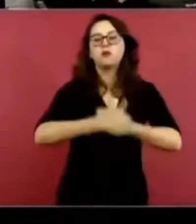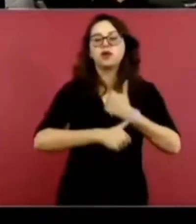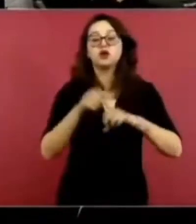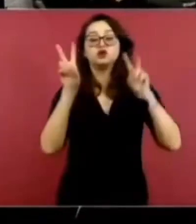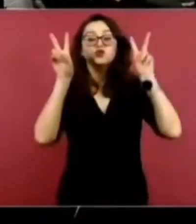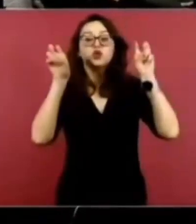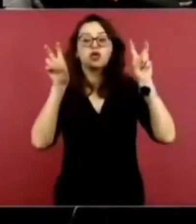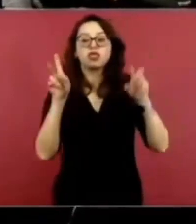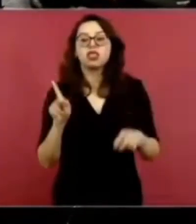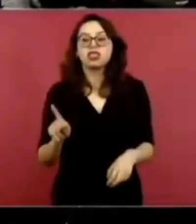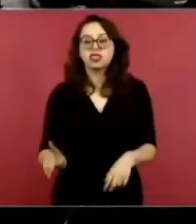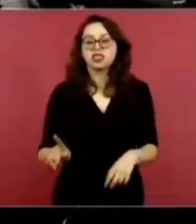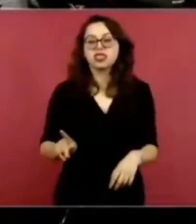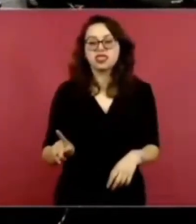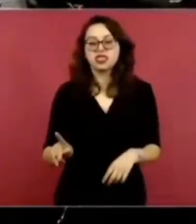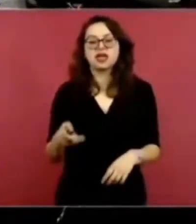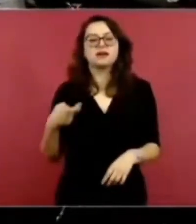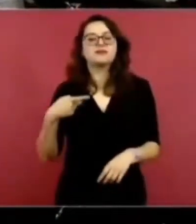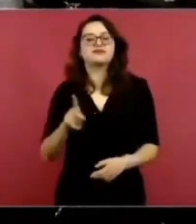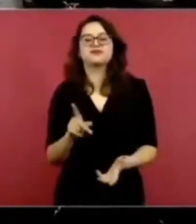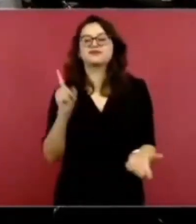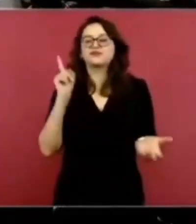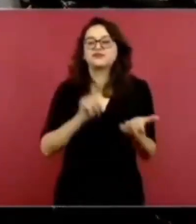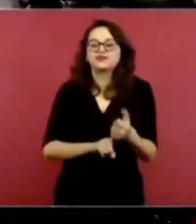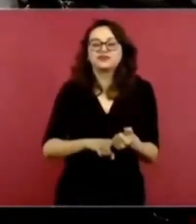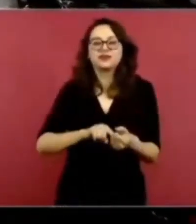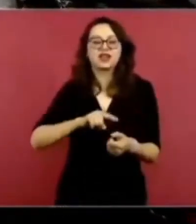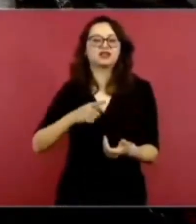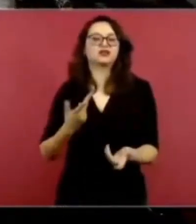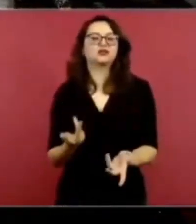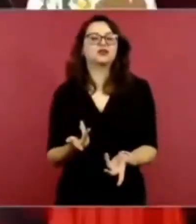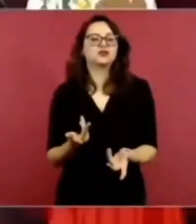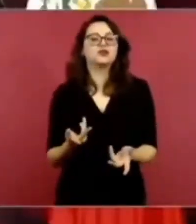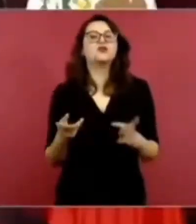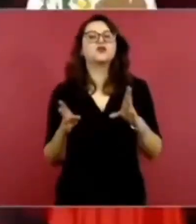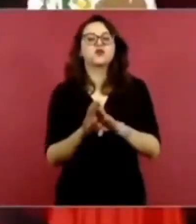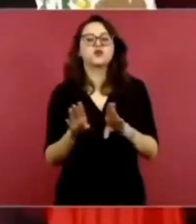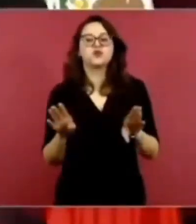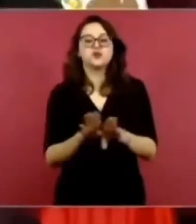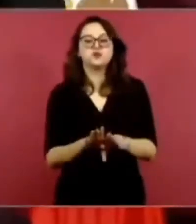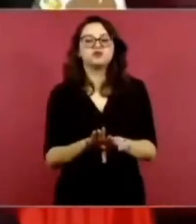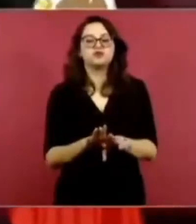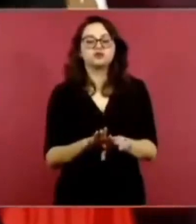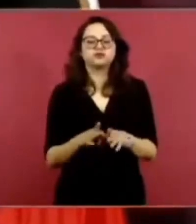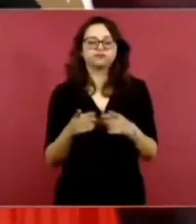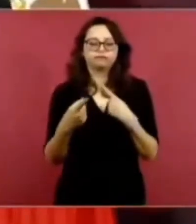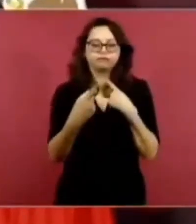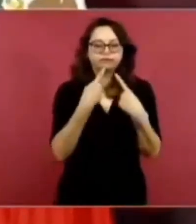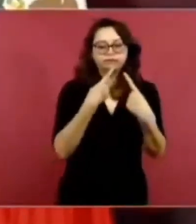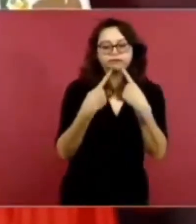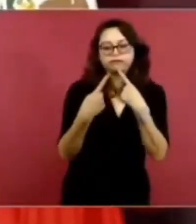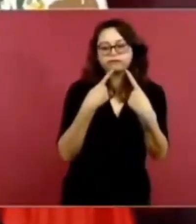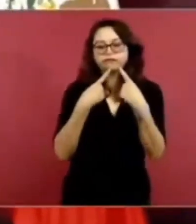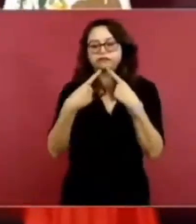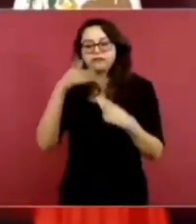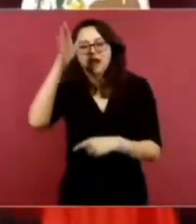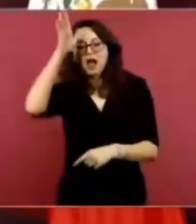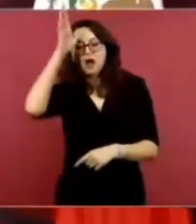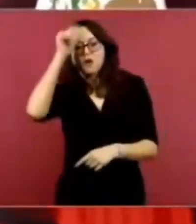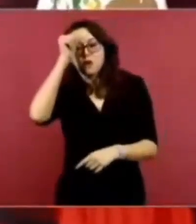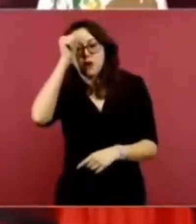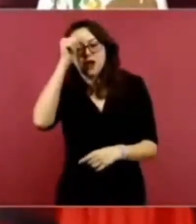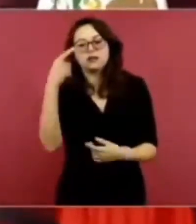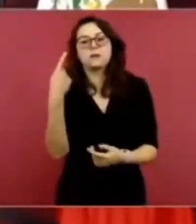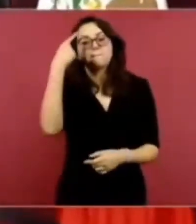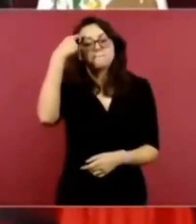pero cuando se trataba de mantener el régimen de corrupción de injusticias de